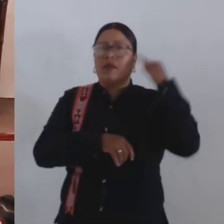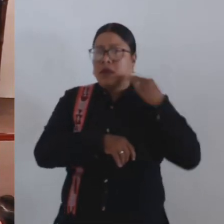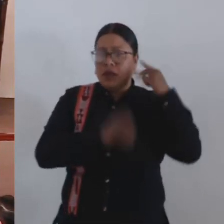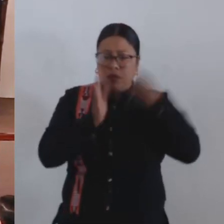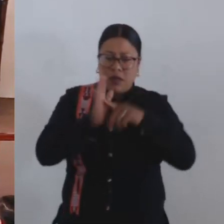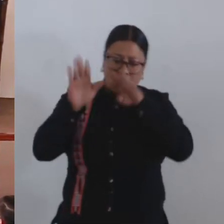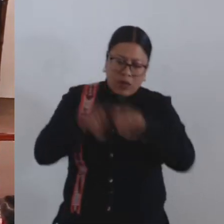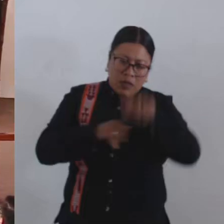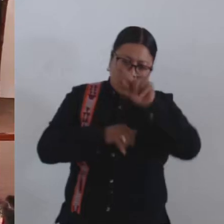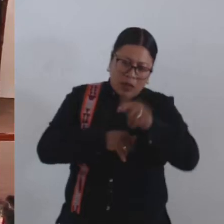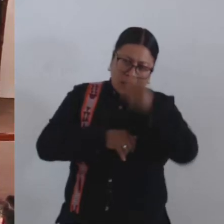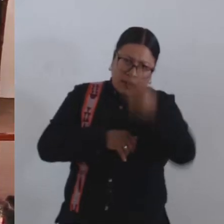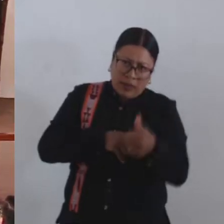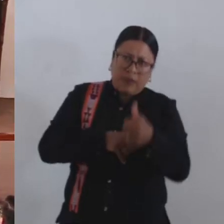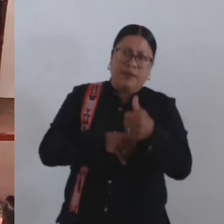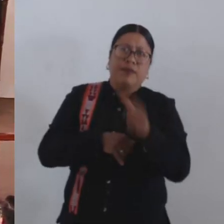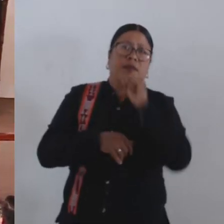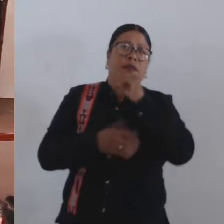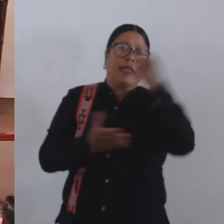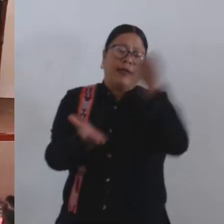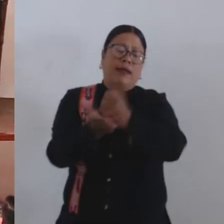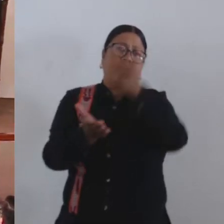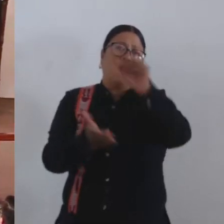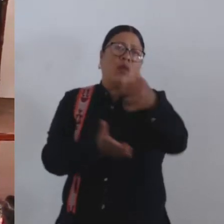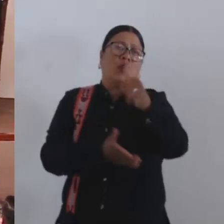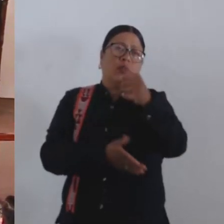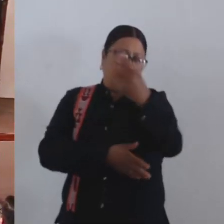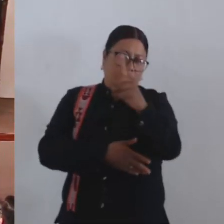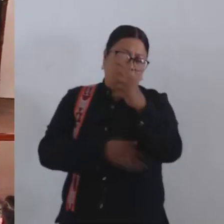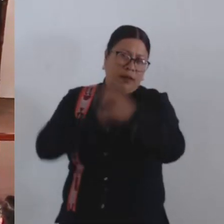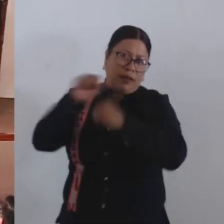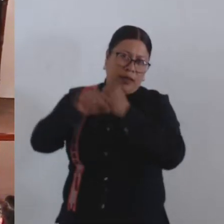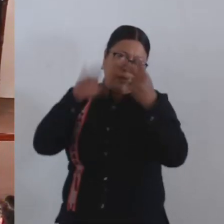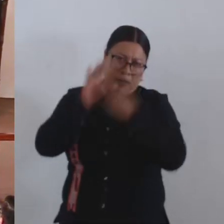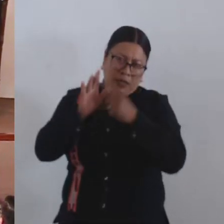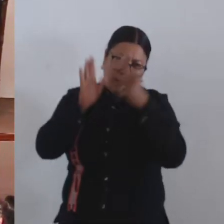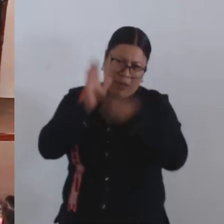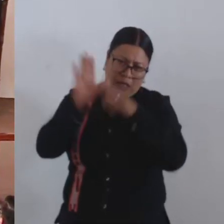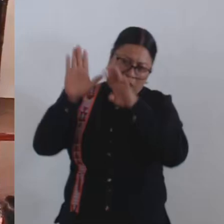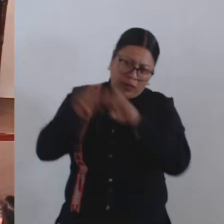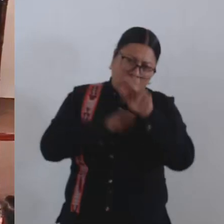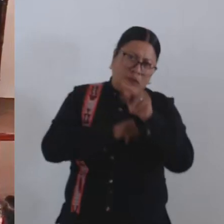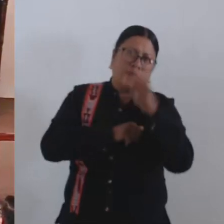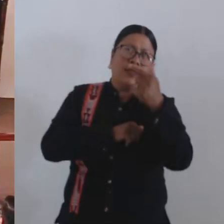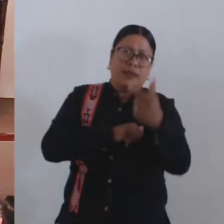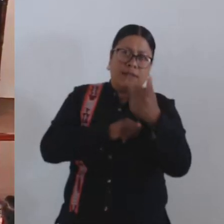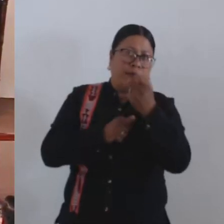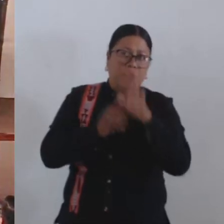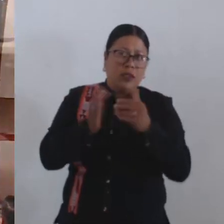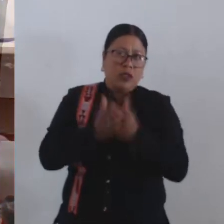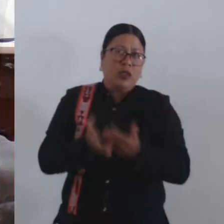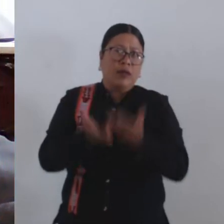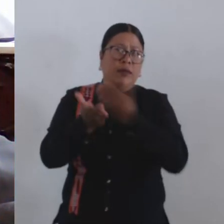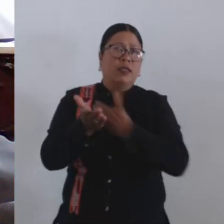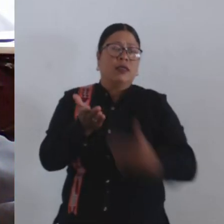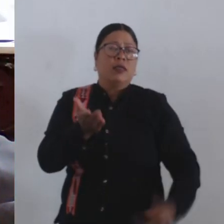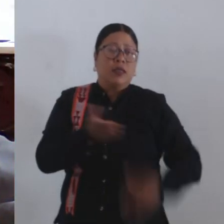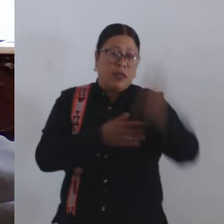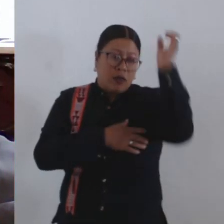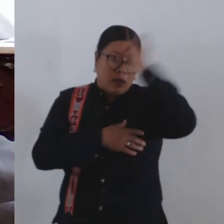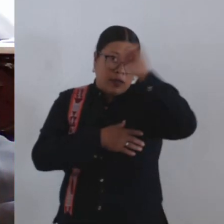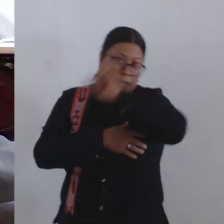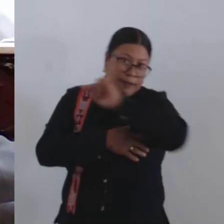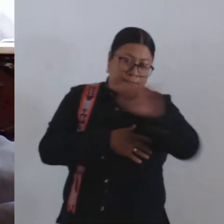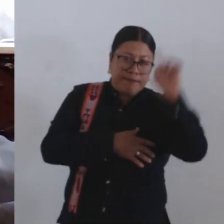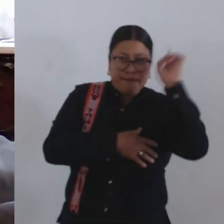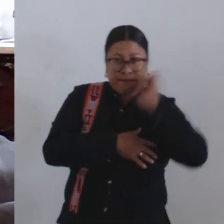1976, y el decreto del 11 de diciembre de 1987. ¿Es cuánto, señor presidente, está